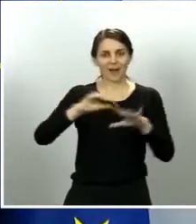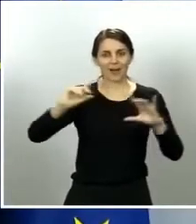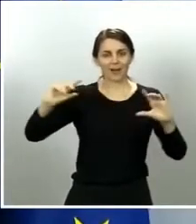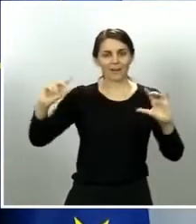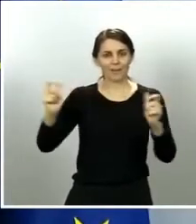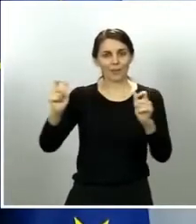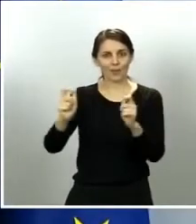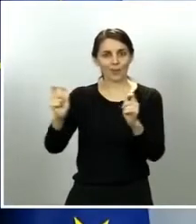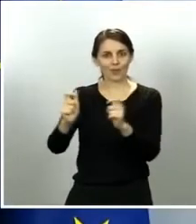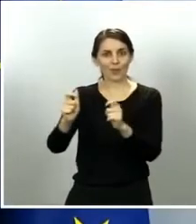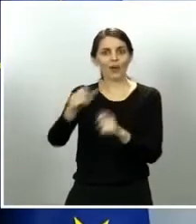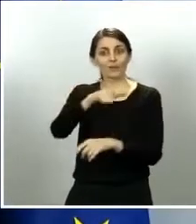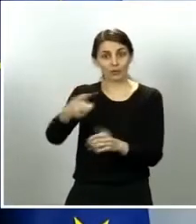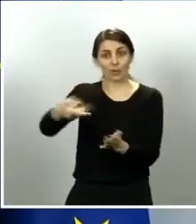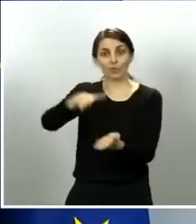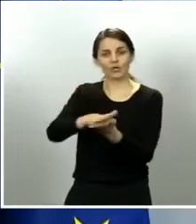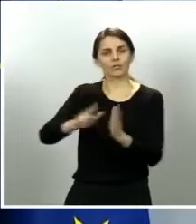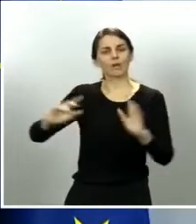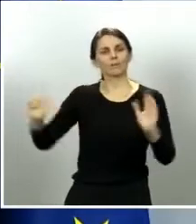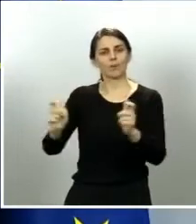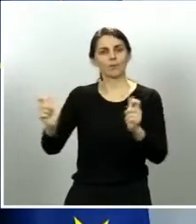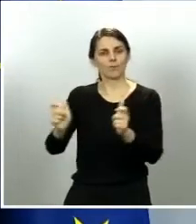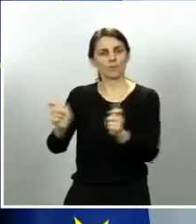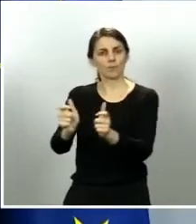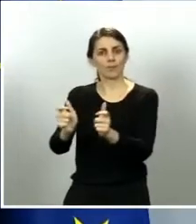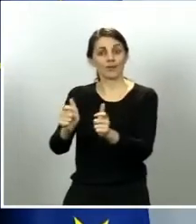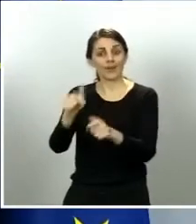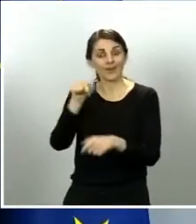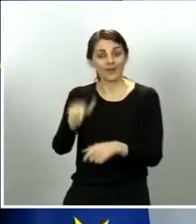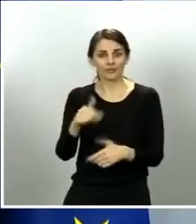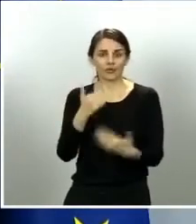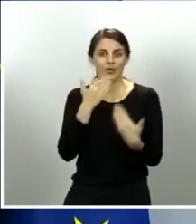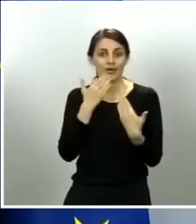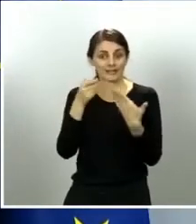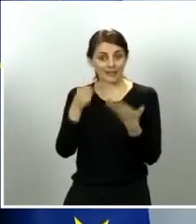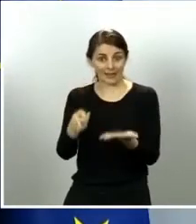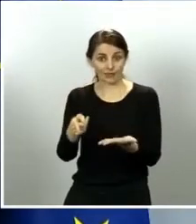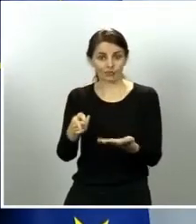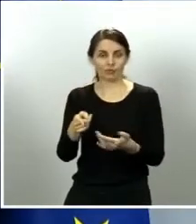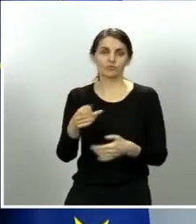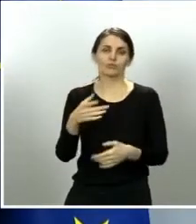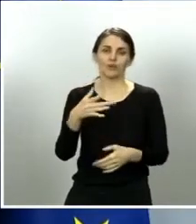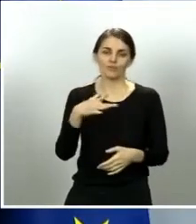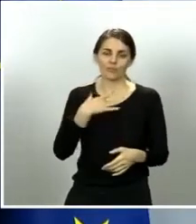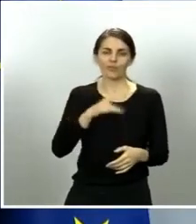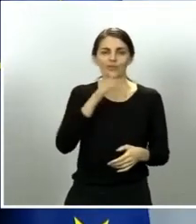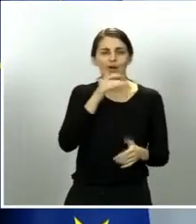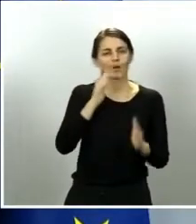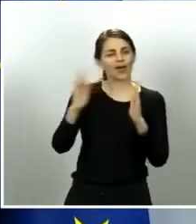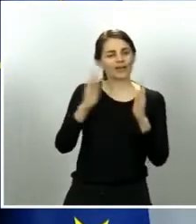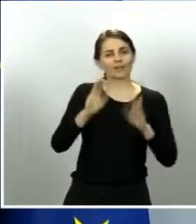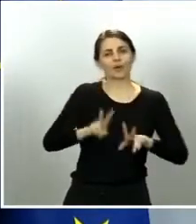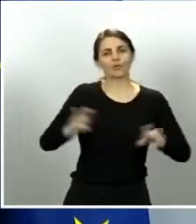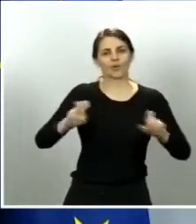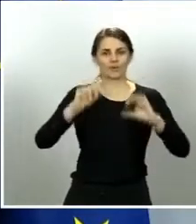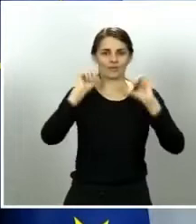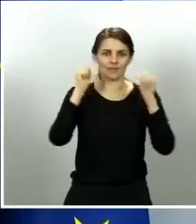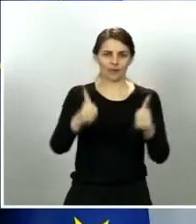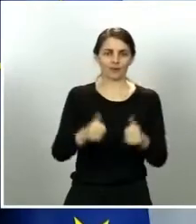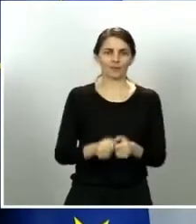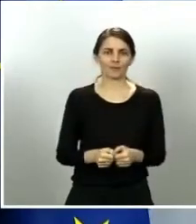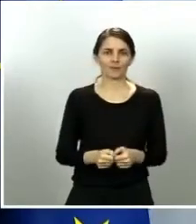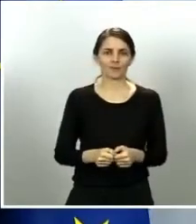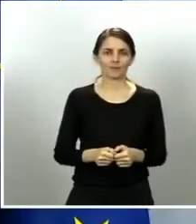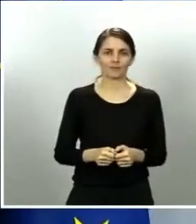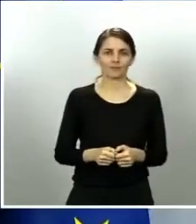hayan mejorado, han permitido o permiten poder abordar esta nueva etapa. Y esto, me habéis escuchado